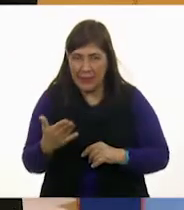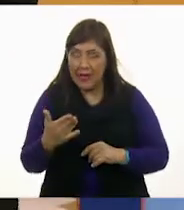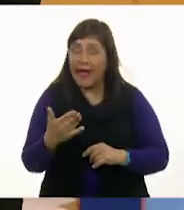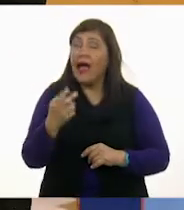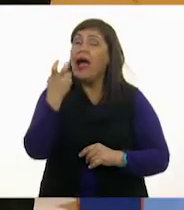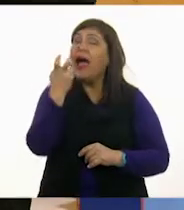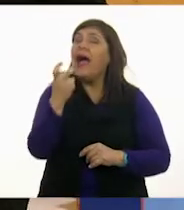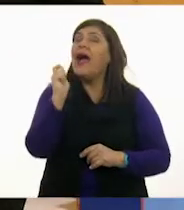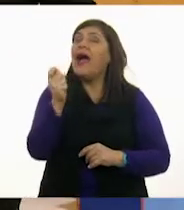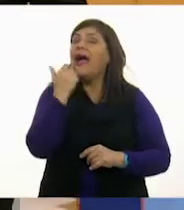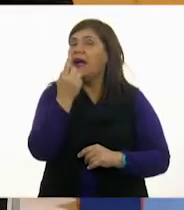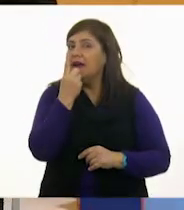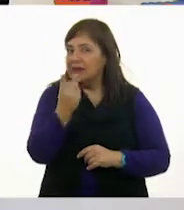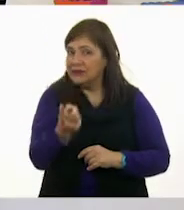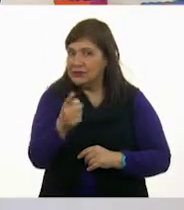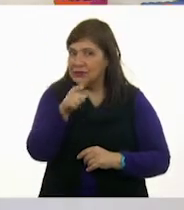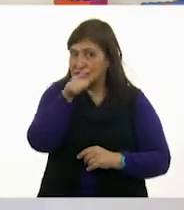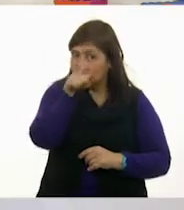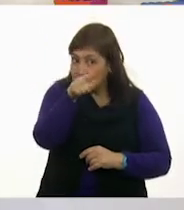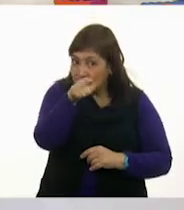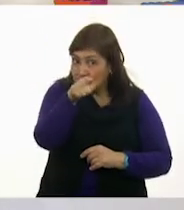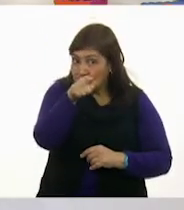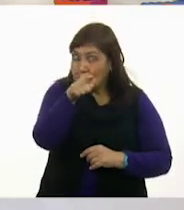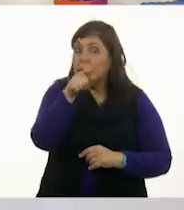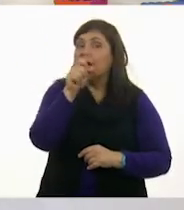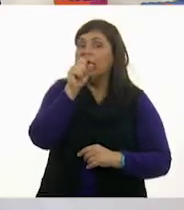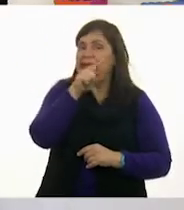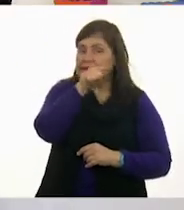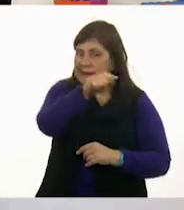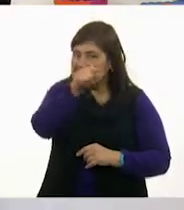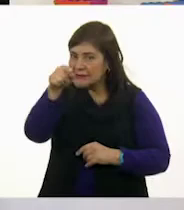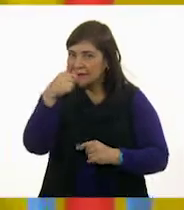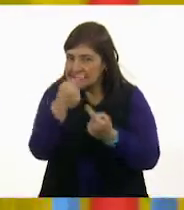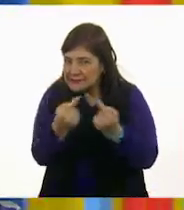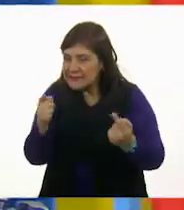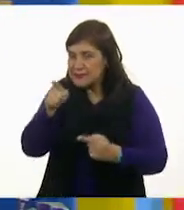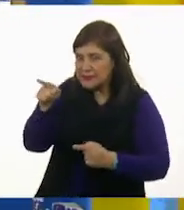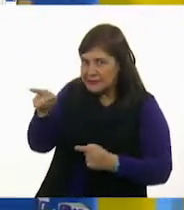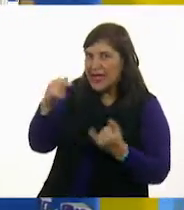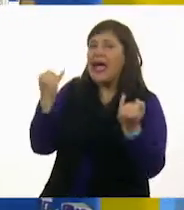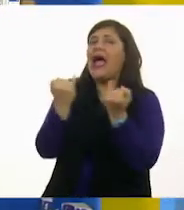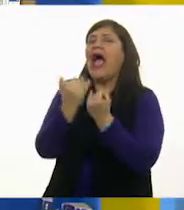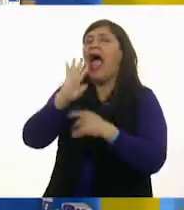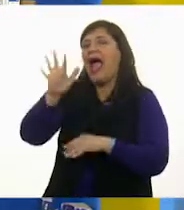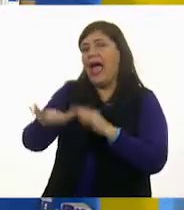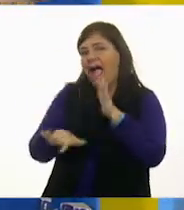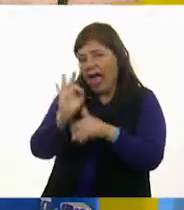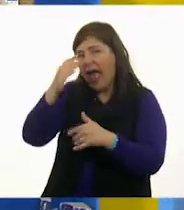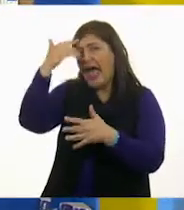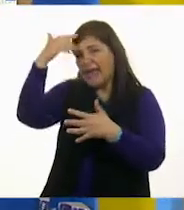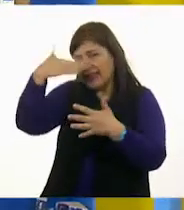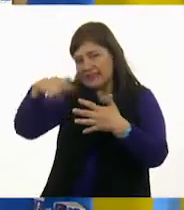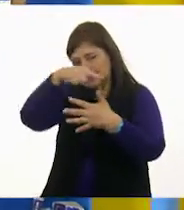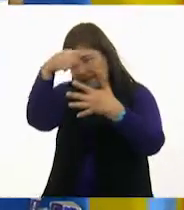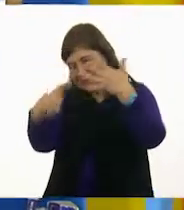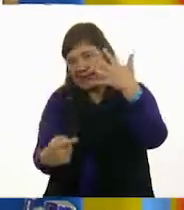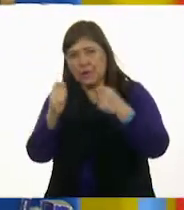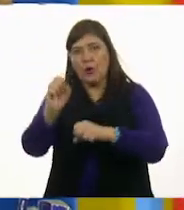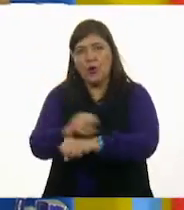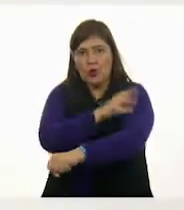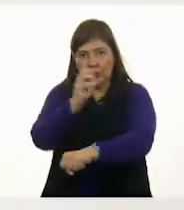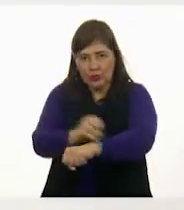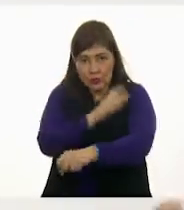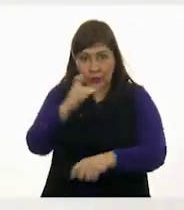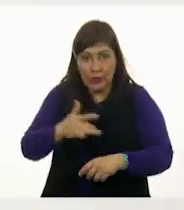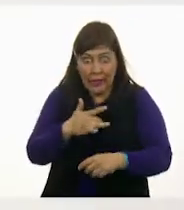Eso quiere decir que tú y los niños y las niñas que nos están viendo conocen las emociones. Claro, sí. ese es el